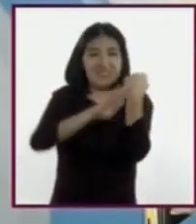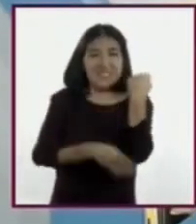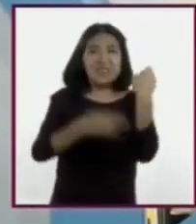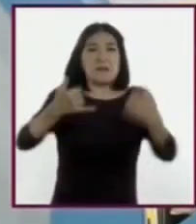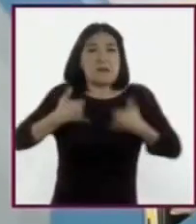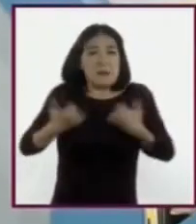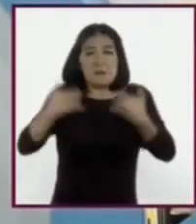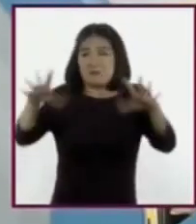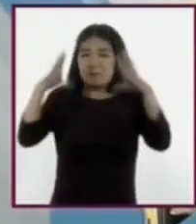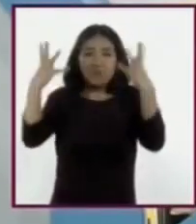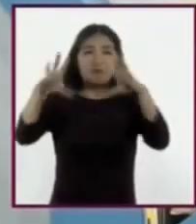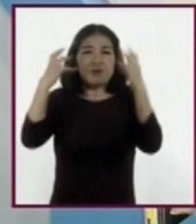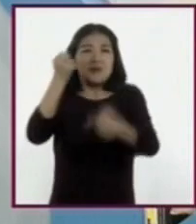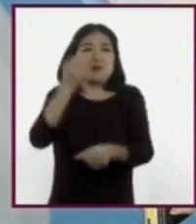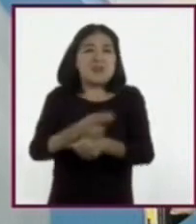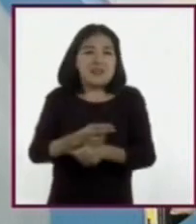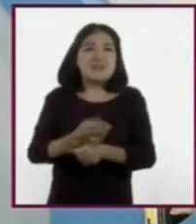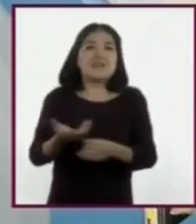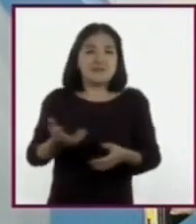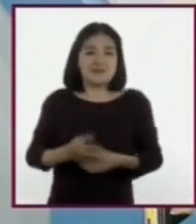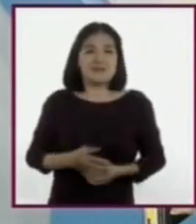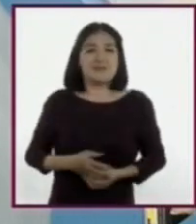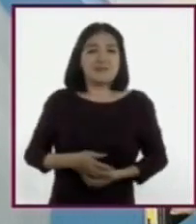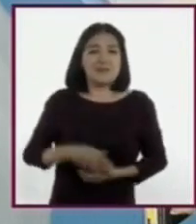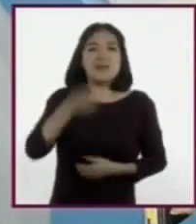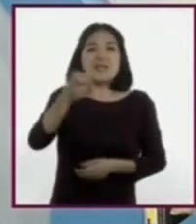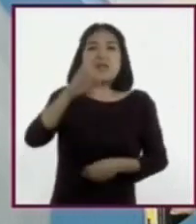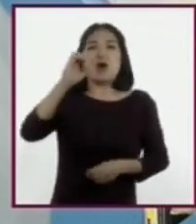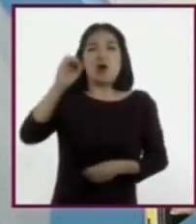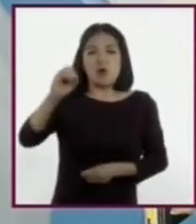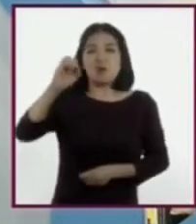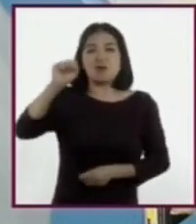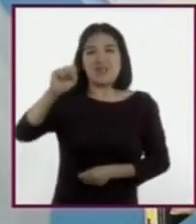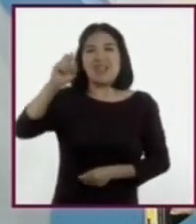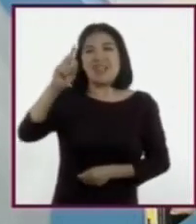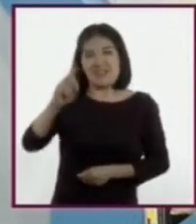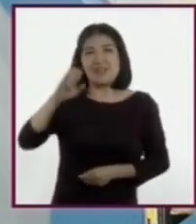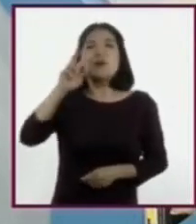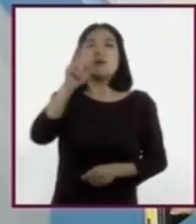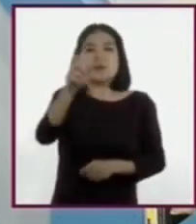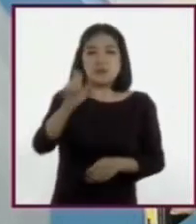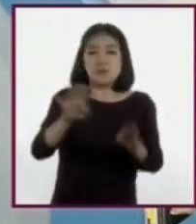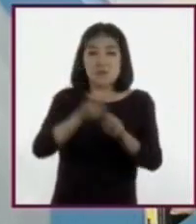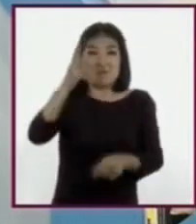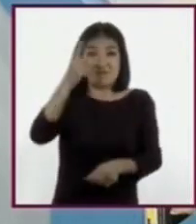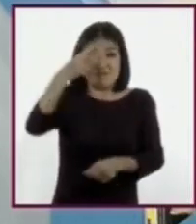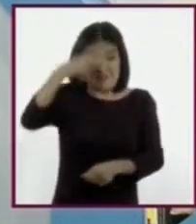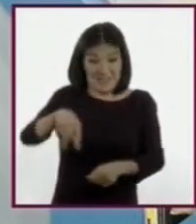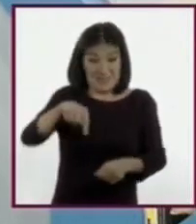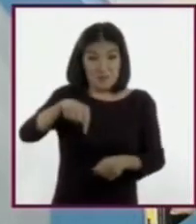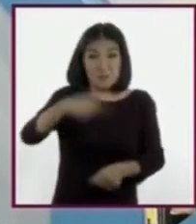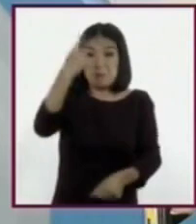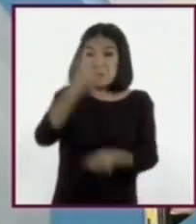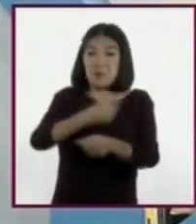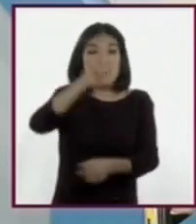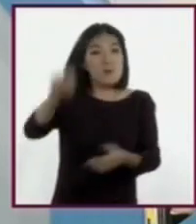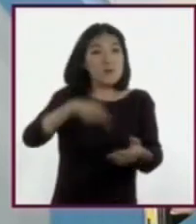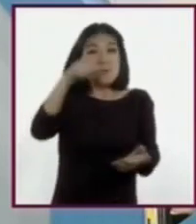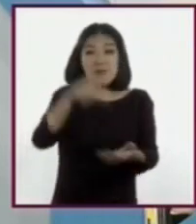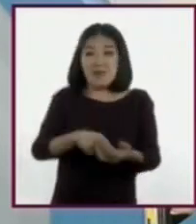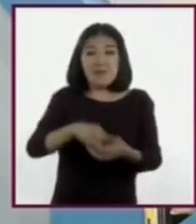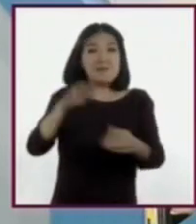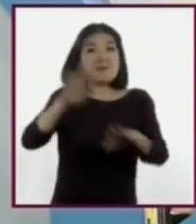Económico, OCDE, reporta que México tiene el primer lugar de embarazos adolescentes entre sus países